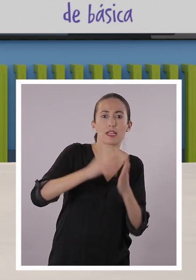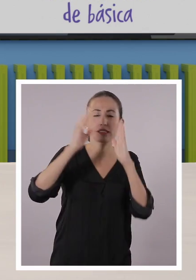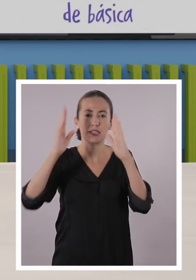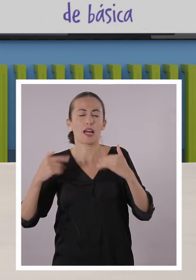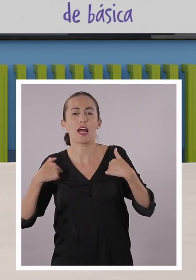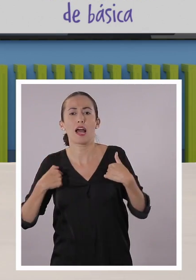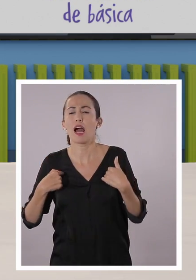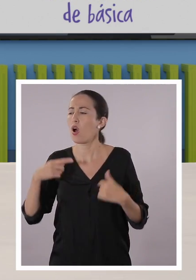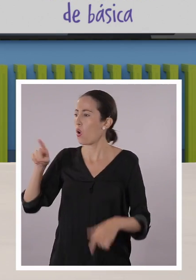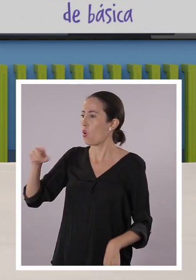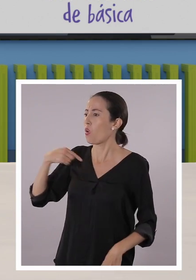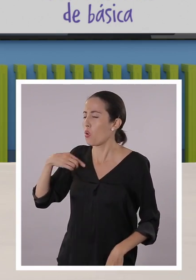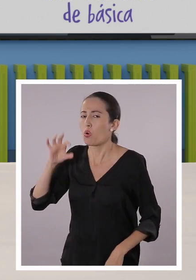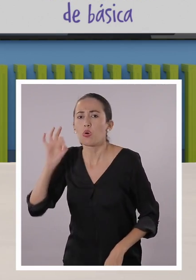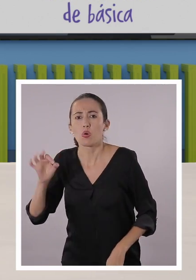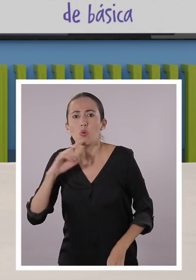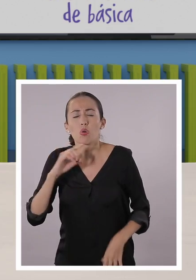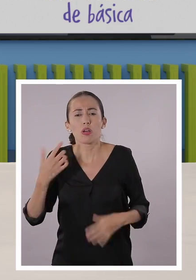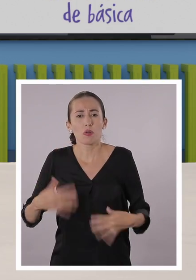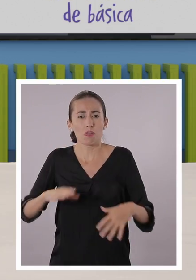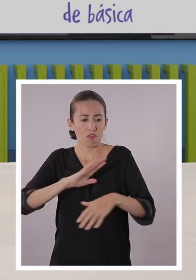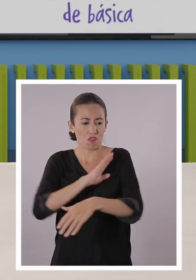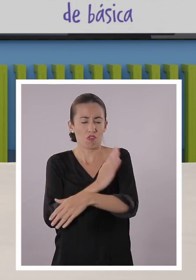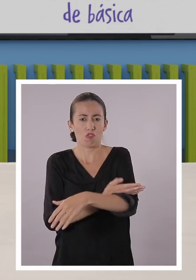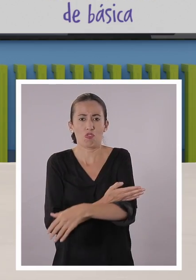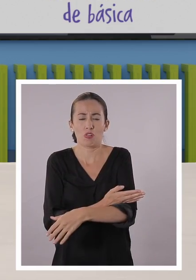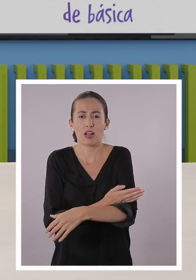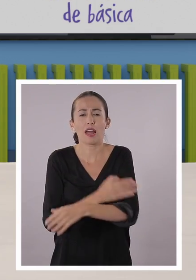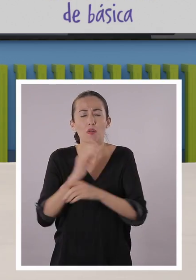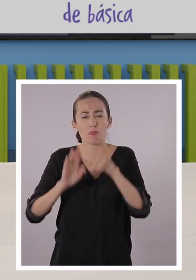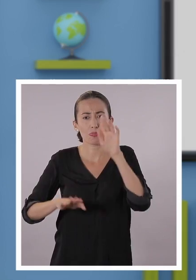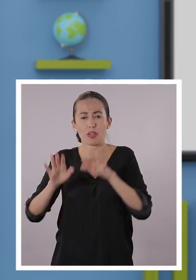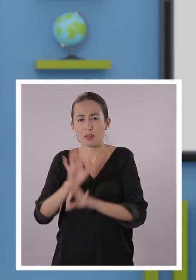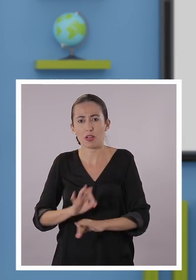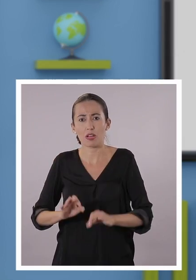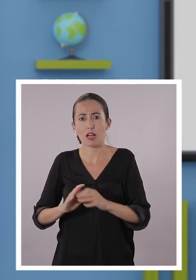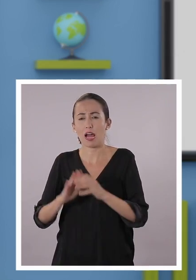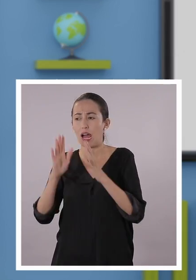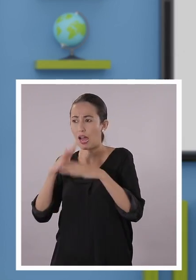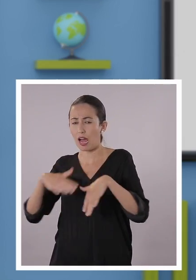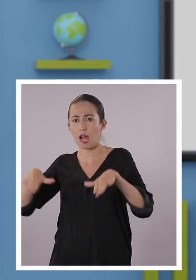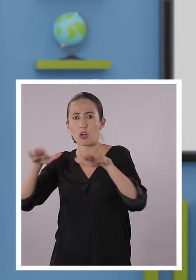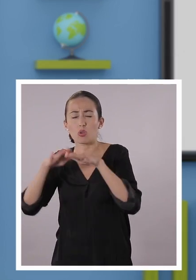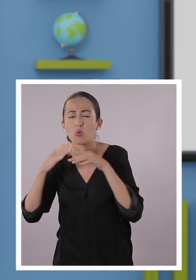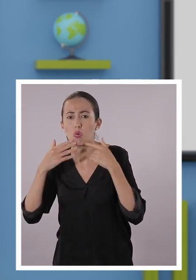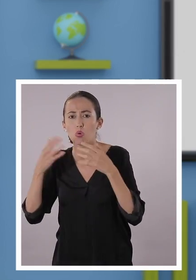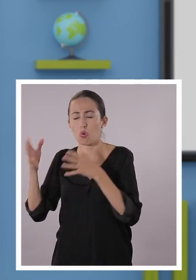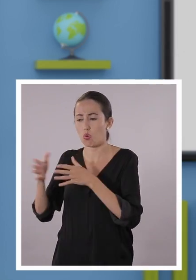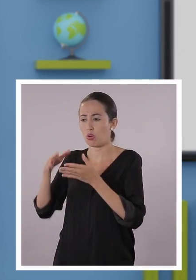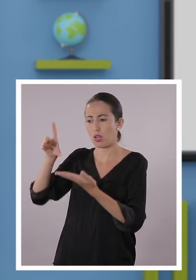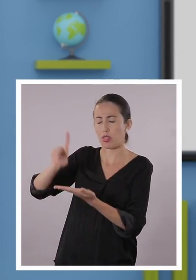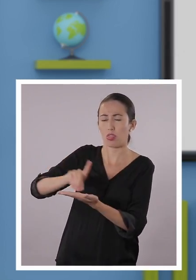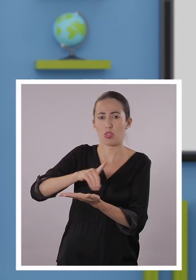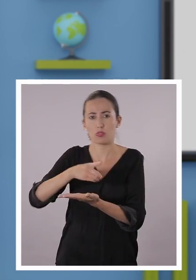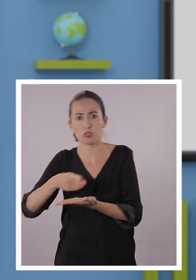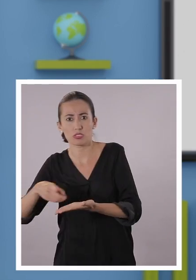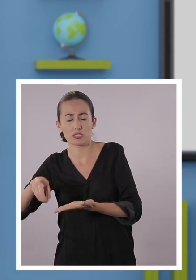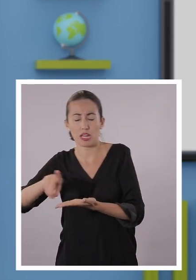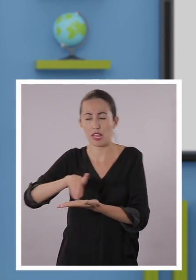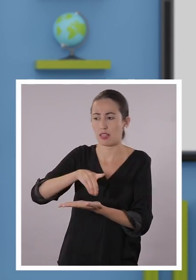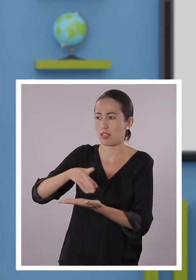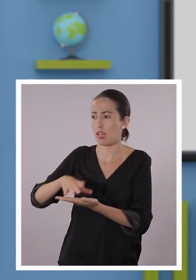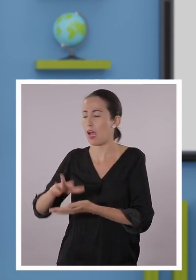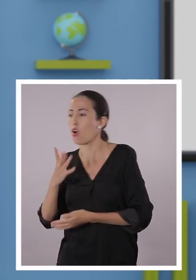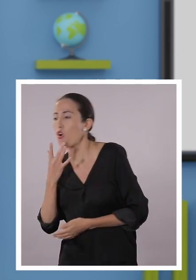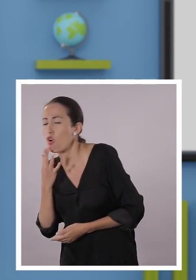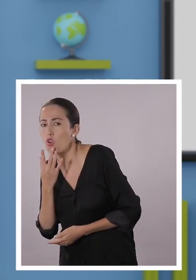Exacto, hay un muy fuerte componente de tradiciones indígenas, como dijo la profe, los danzantes, los colores que